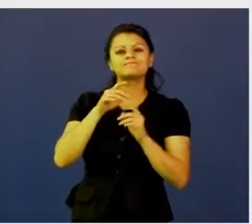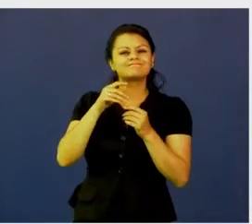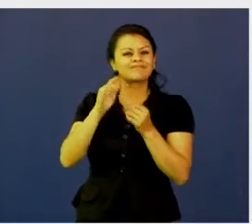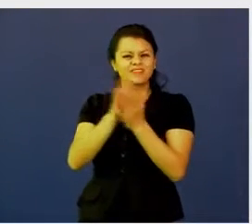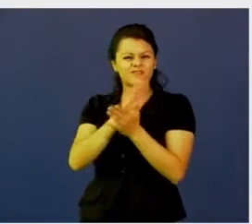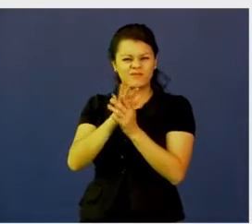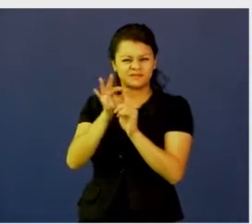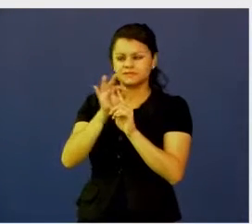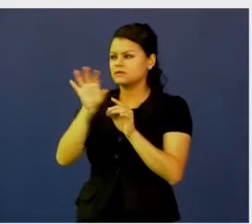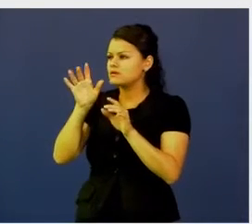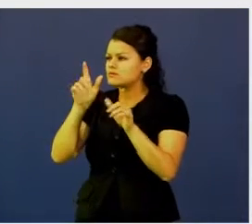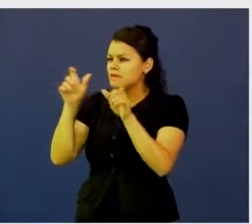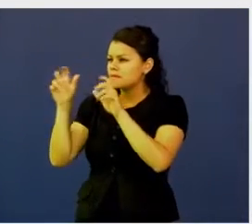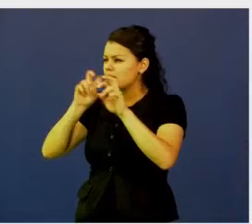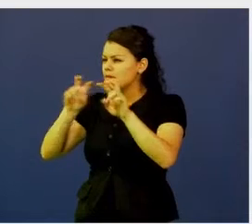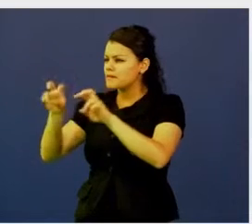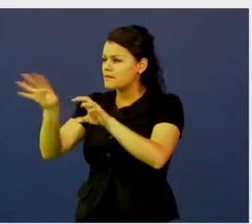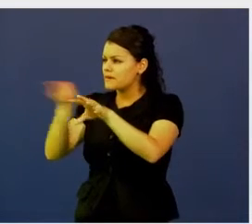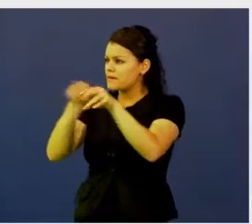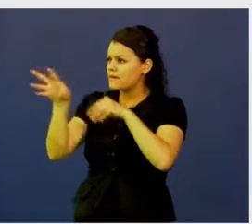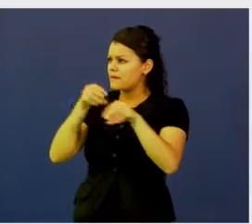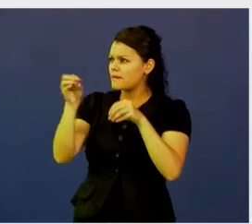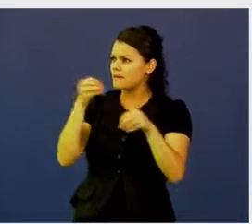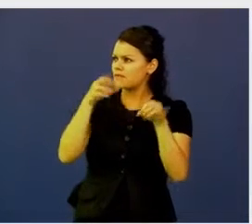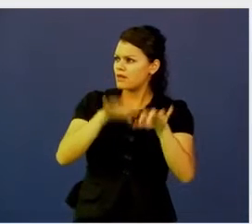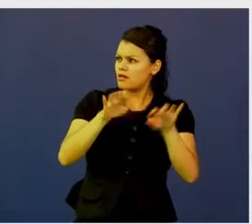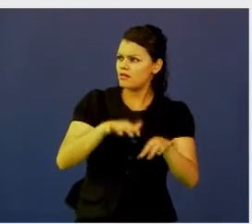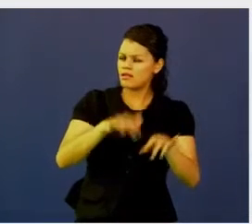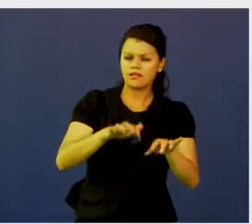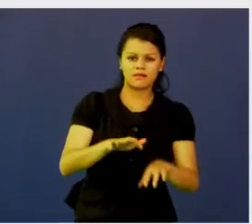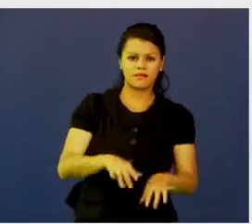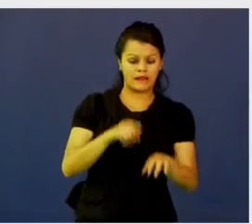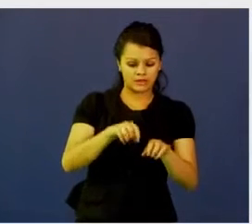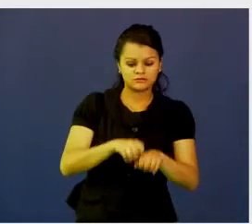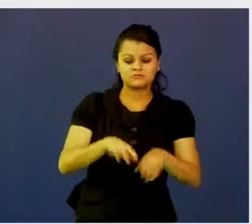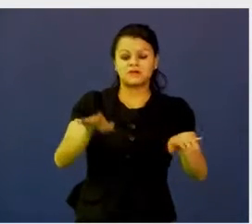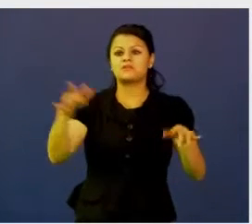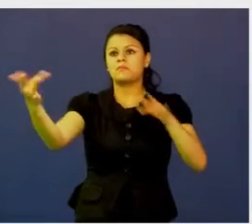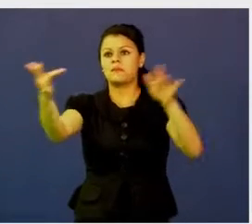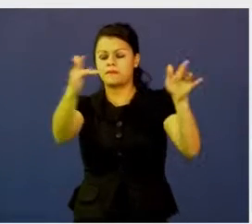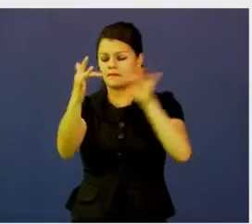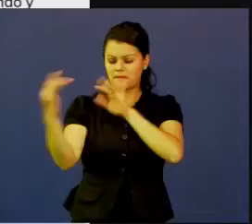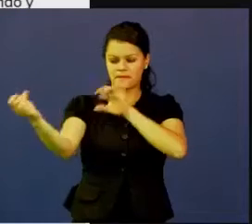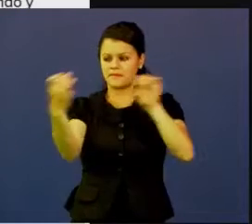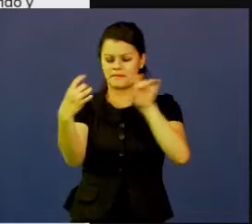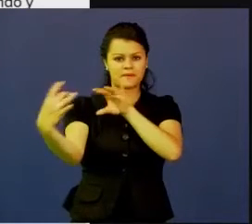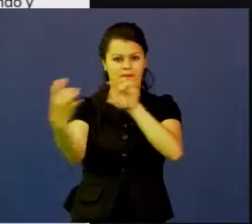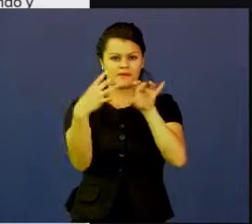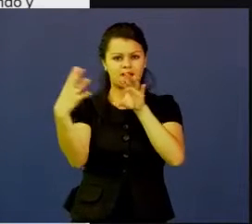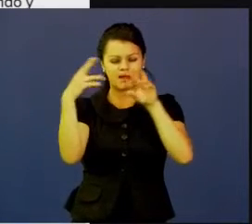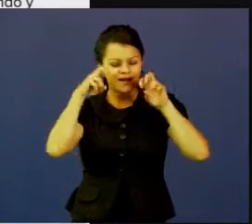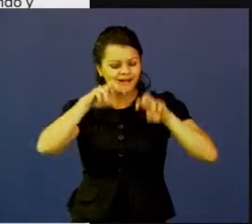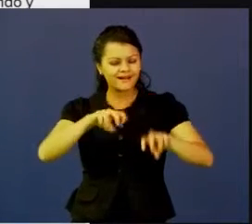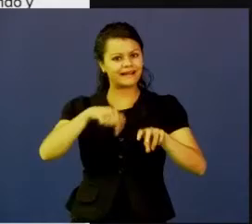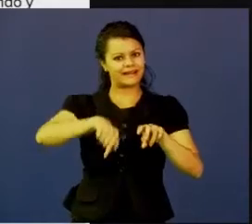investigación, entonces a nivel local podemos hacer grandes cambios conectados con comunidades globales.